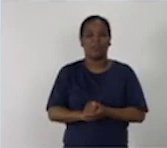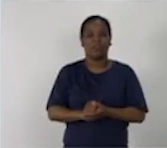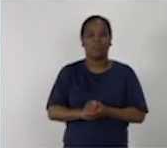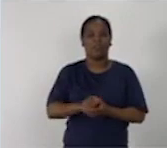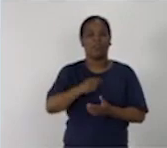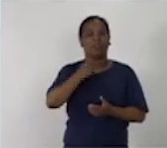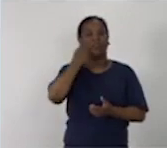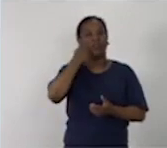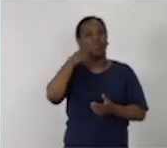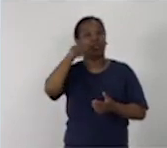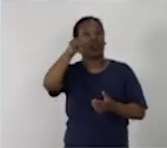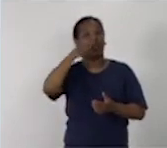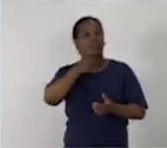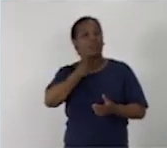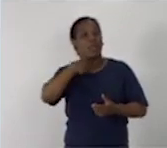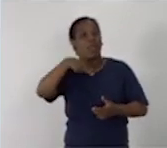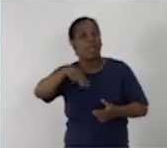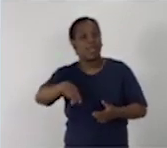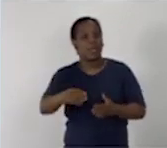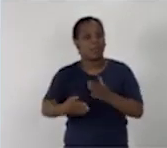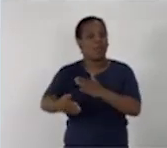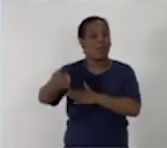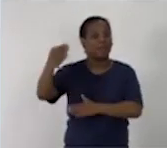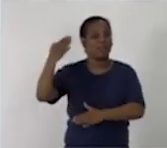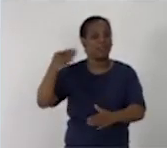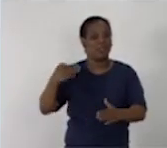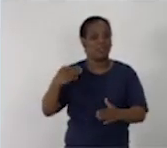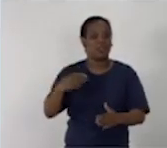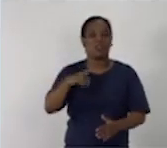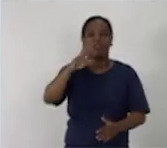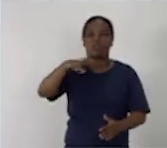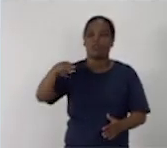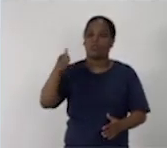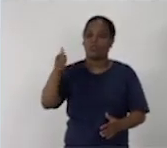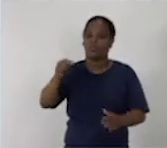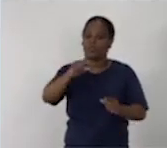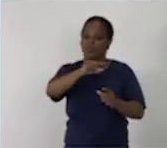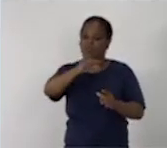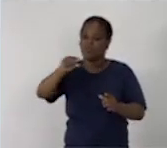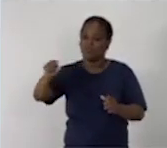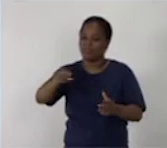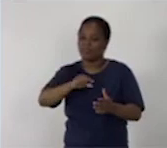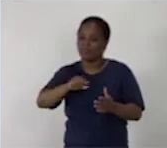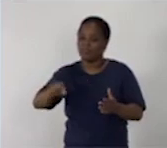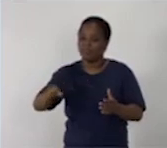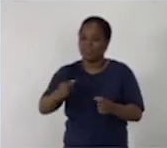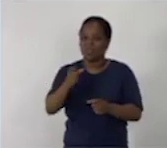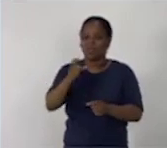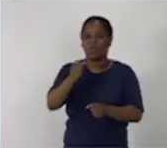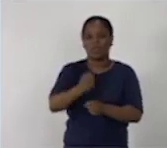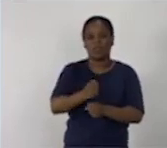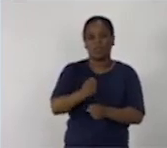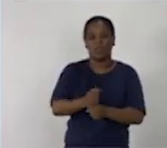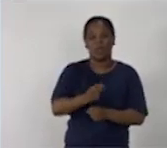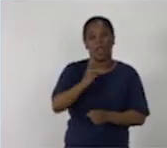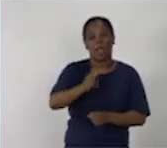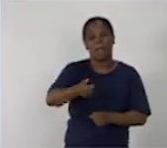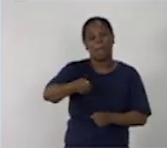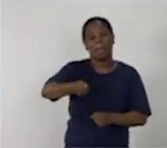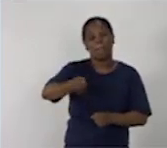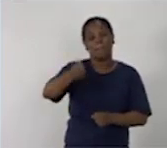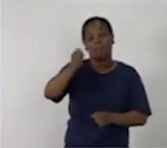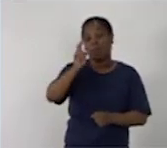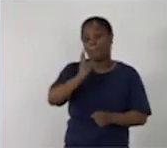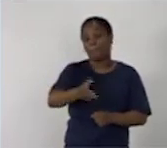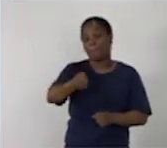Guíense por el ejemplo anterior y utilicen bien la hoja pautada del cuaderno. En la página 94,